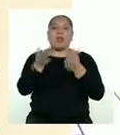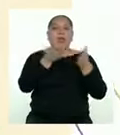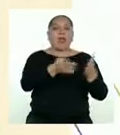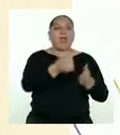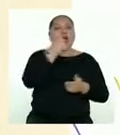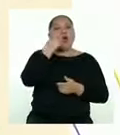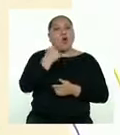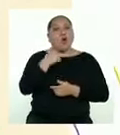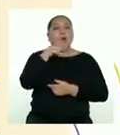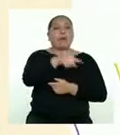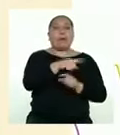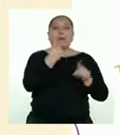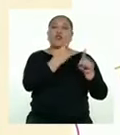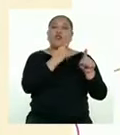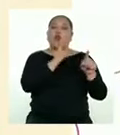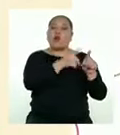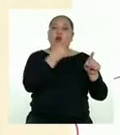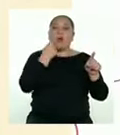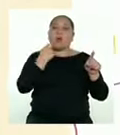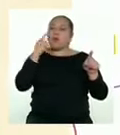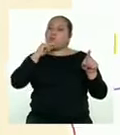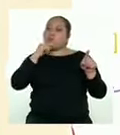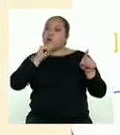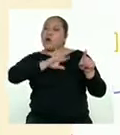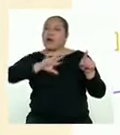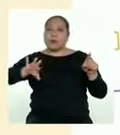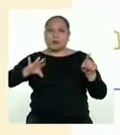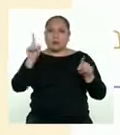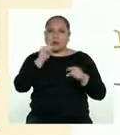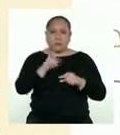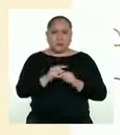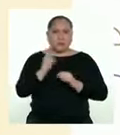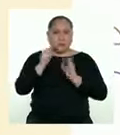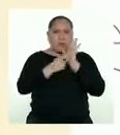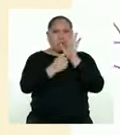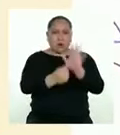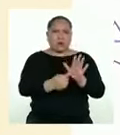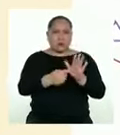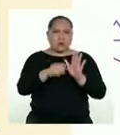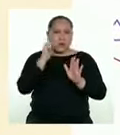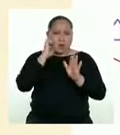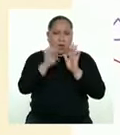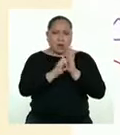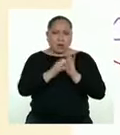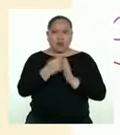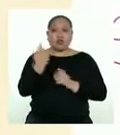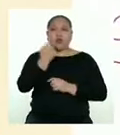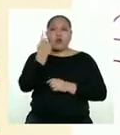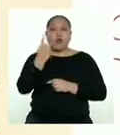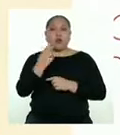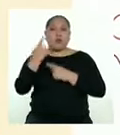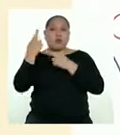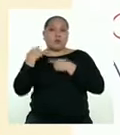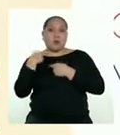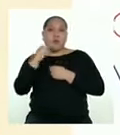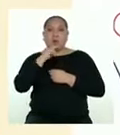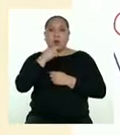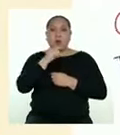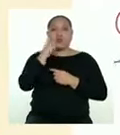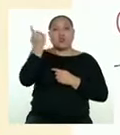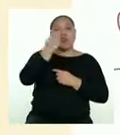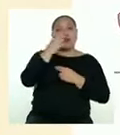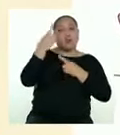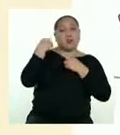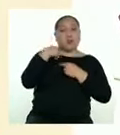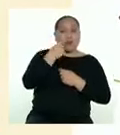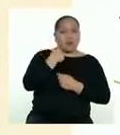asignados a hombres y mujeres. Enseña con el ejemplo que no hay tareas solo para hombres o solo para mujeres. Aproveche estos días